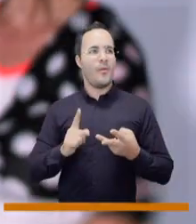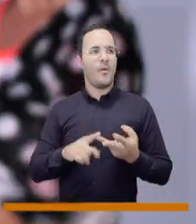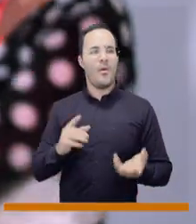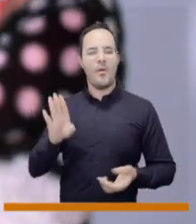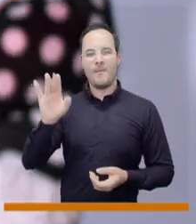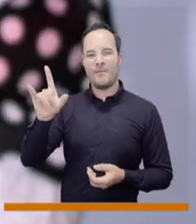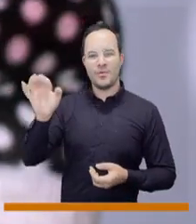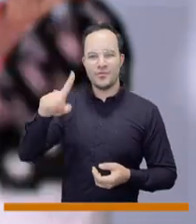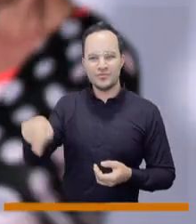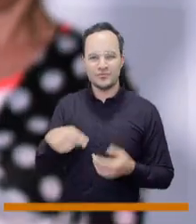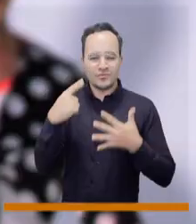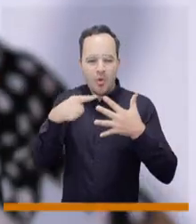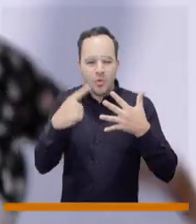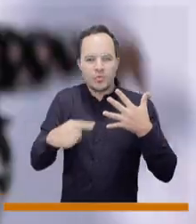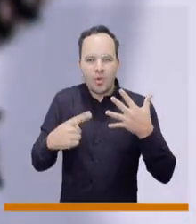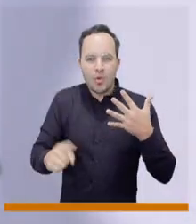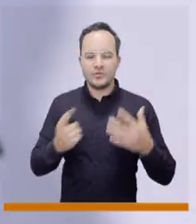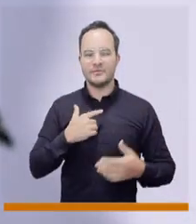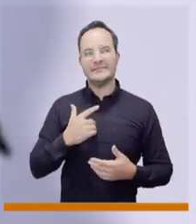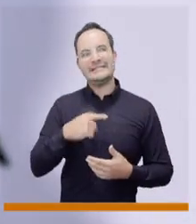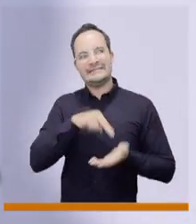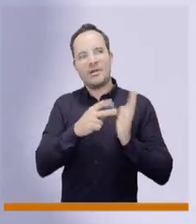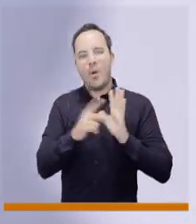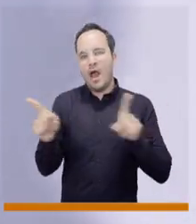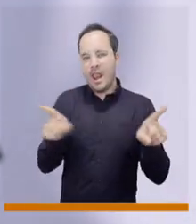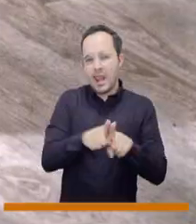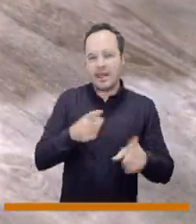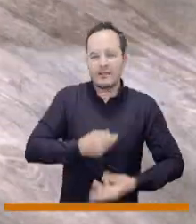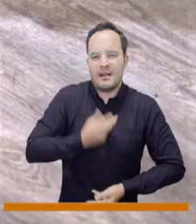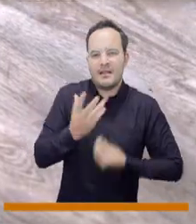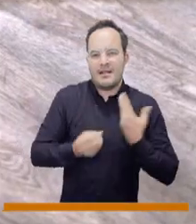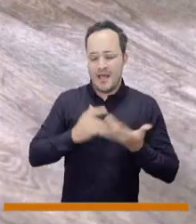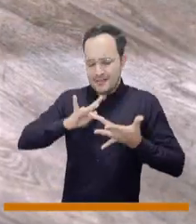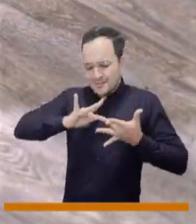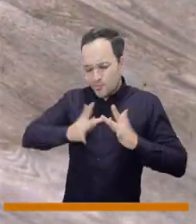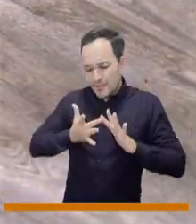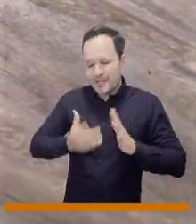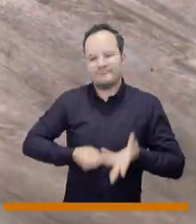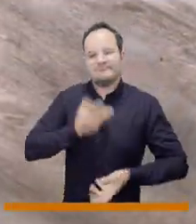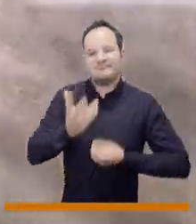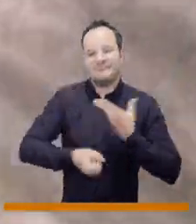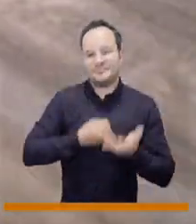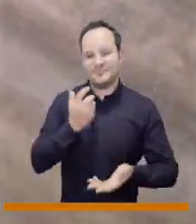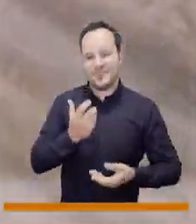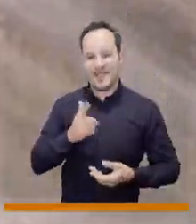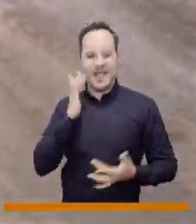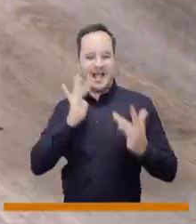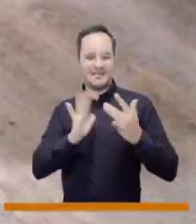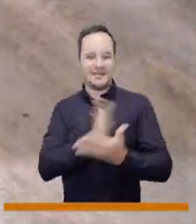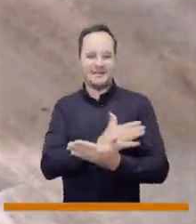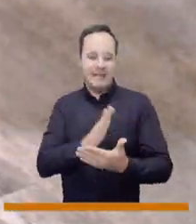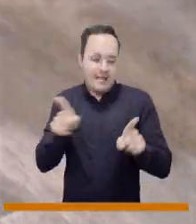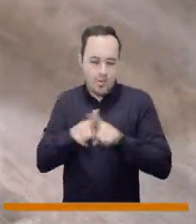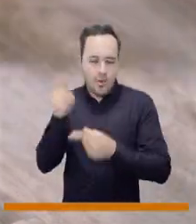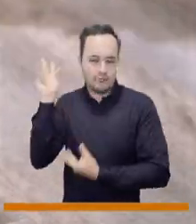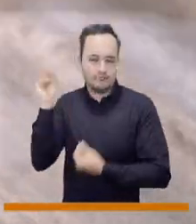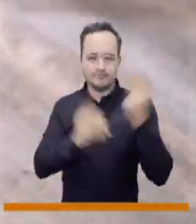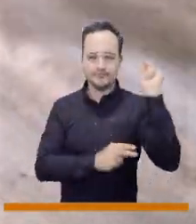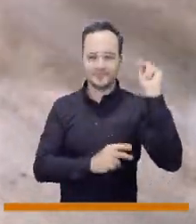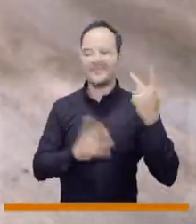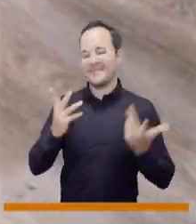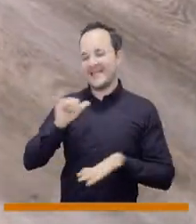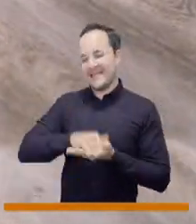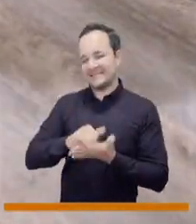es como el sol, el blues. O sea, es un canto, ¿cierto? A ese dolor. Es por eso que el festival va